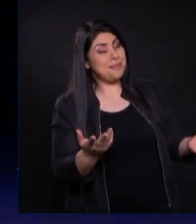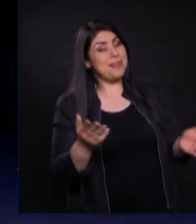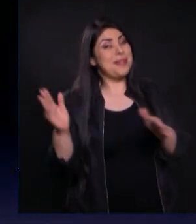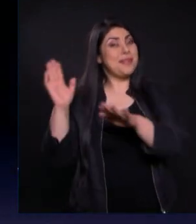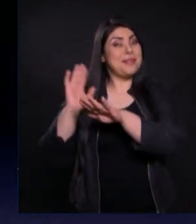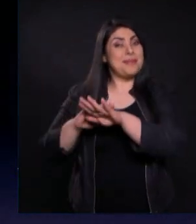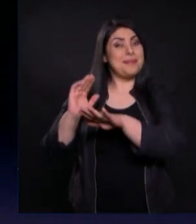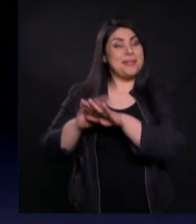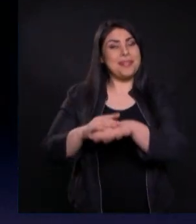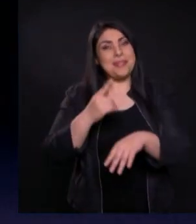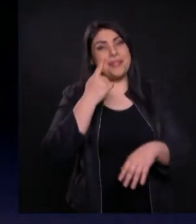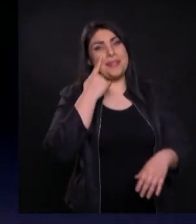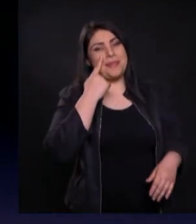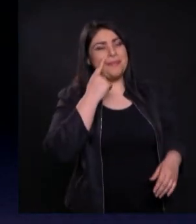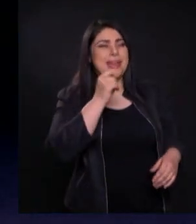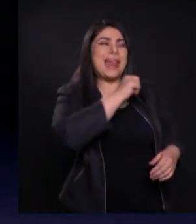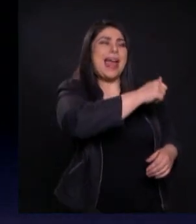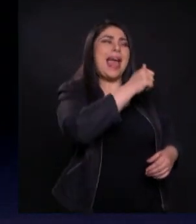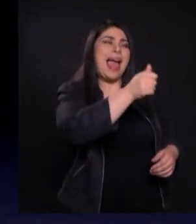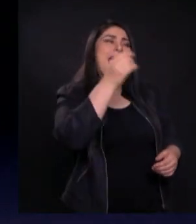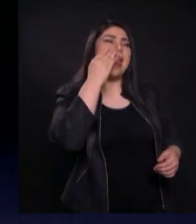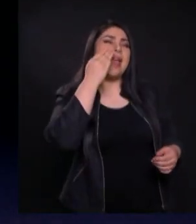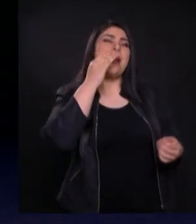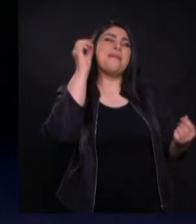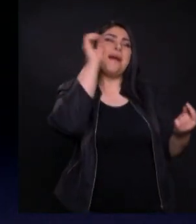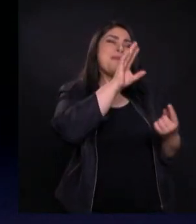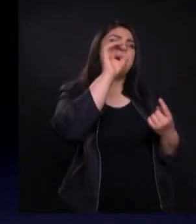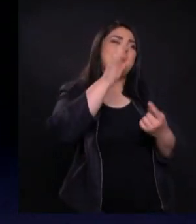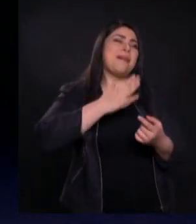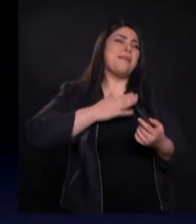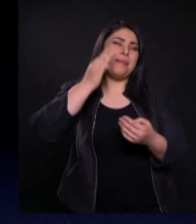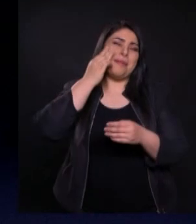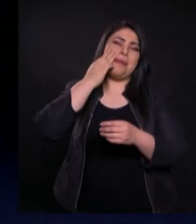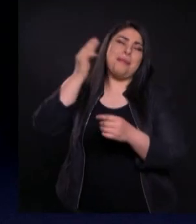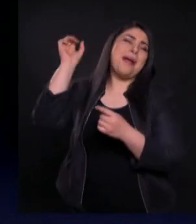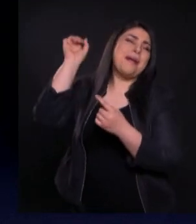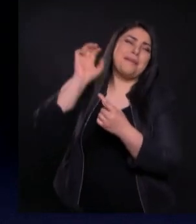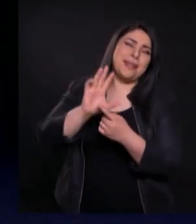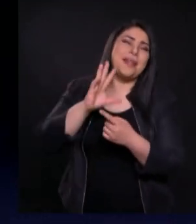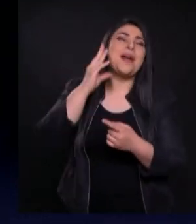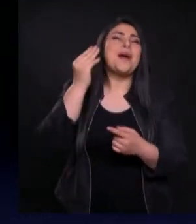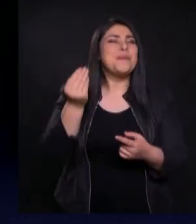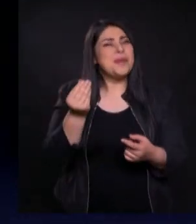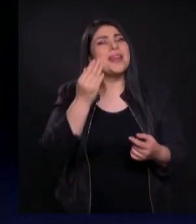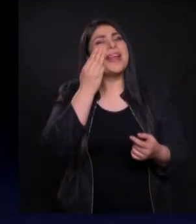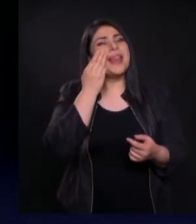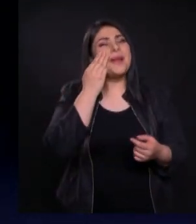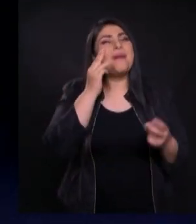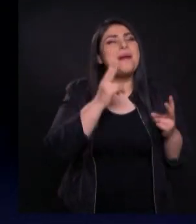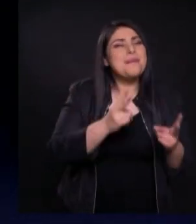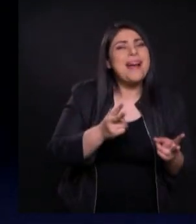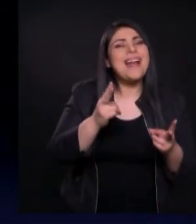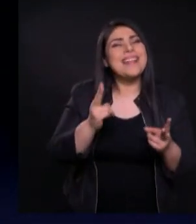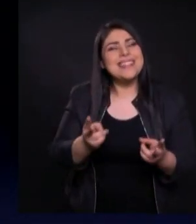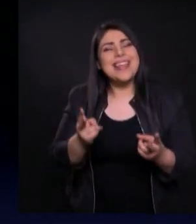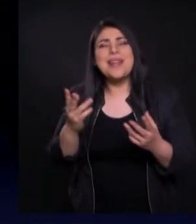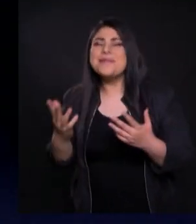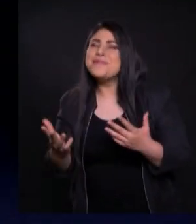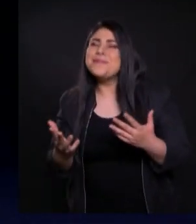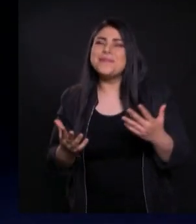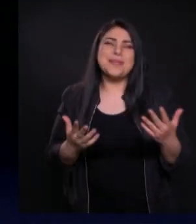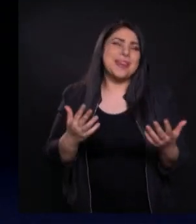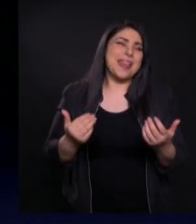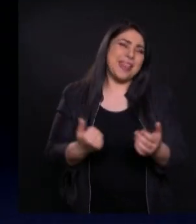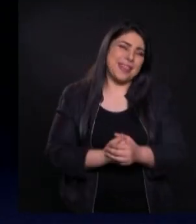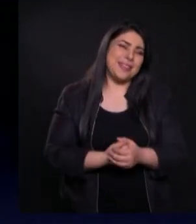mamás, bendigo a cada mamá, bendigo a mi mamá De verdad que sí porque siempre están ahí para poder